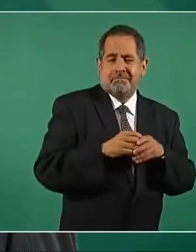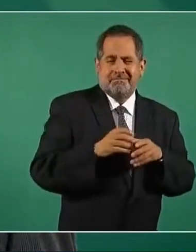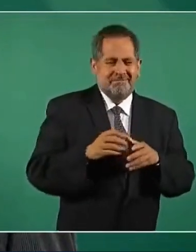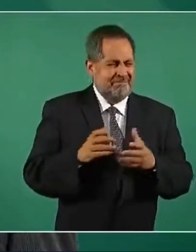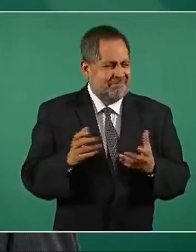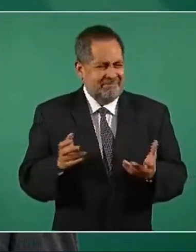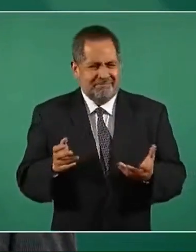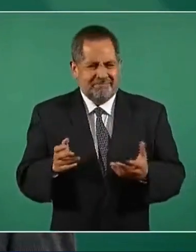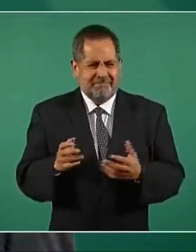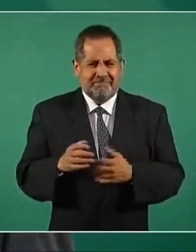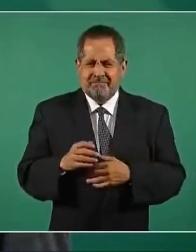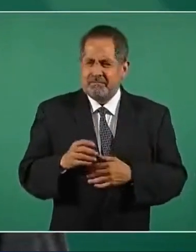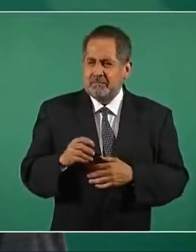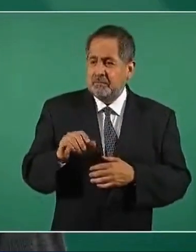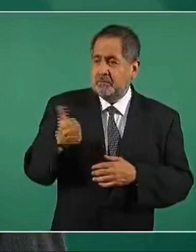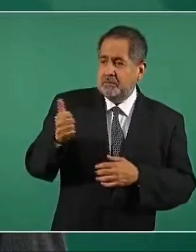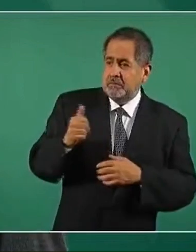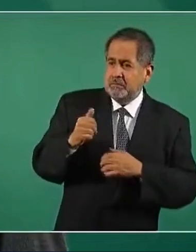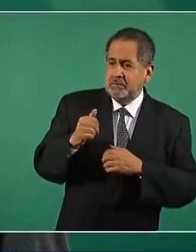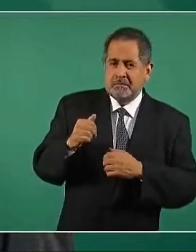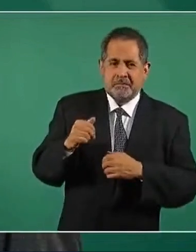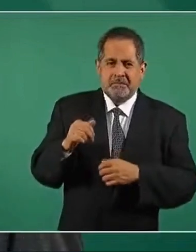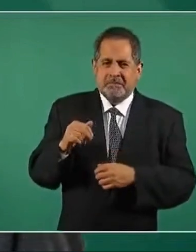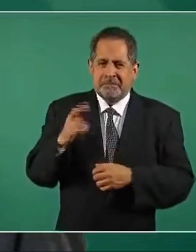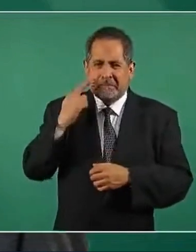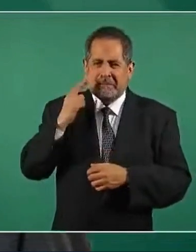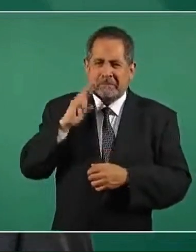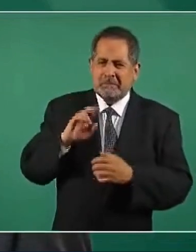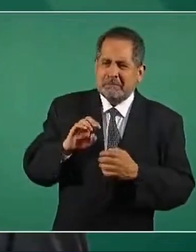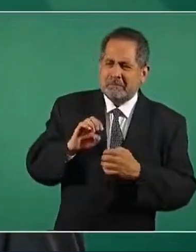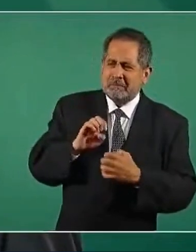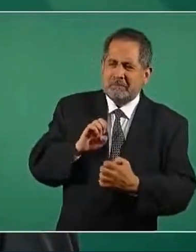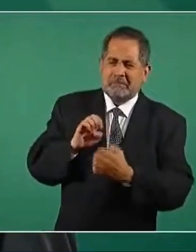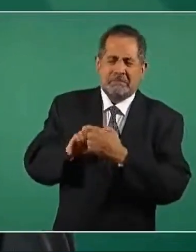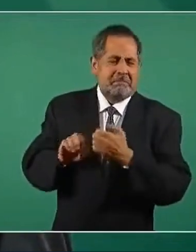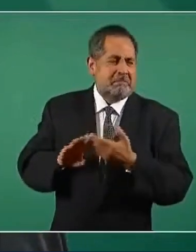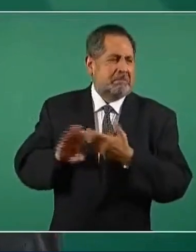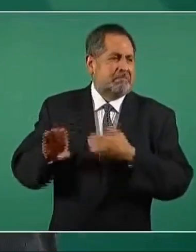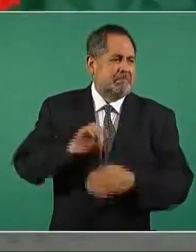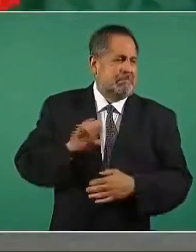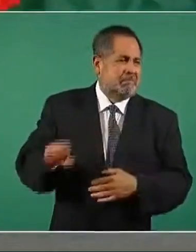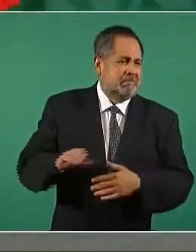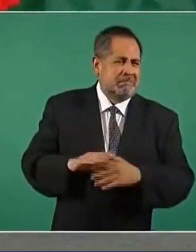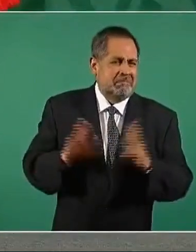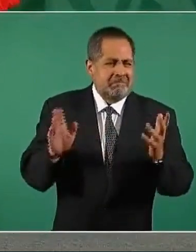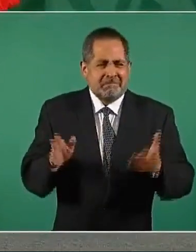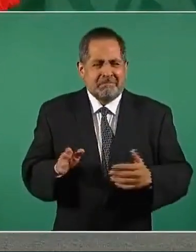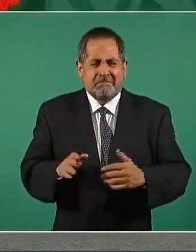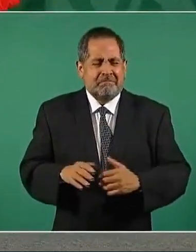el racismo, que está todavía ahí, vigente.